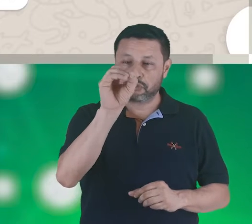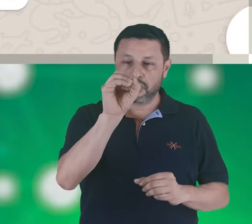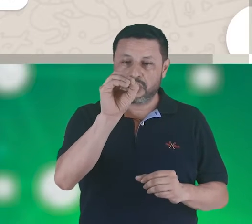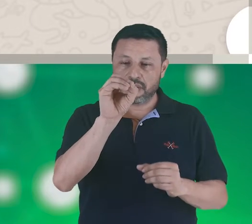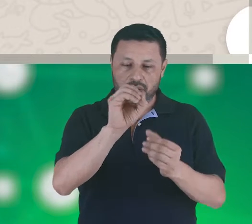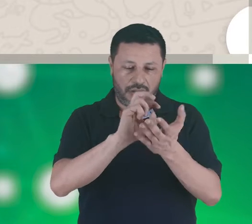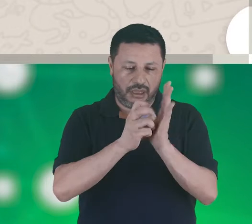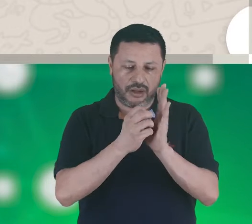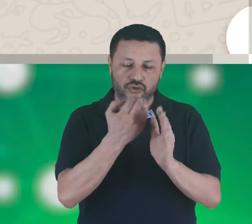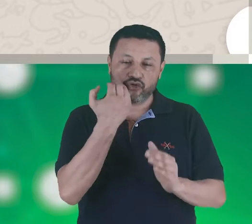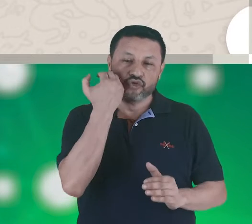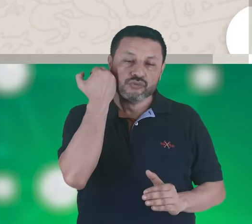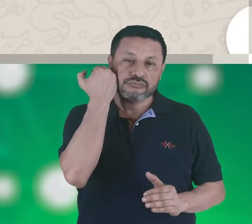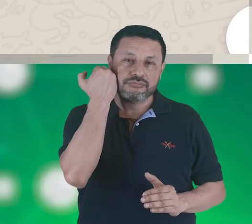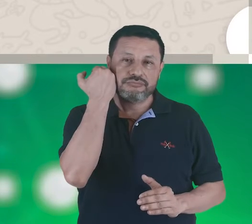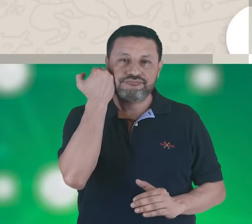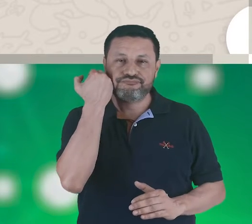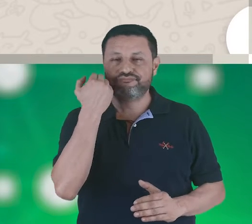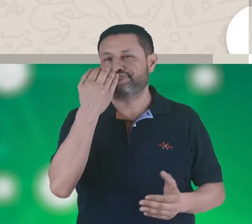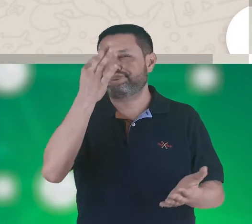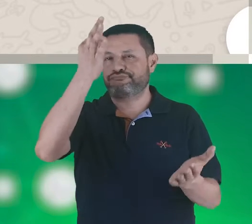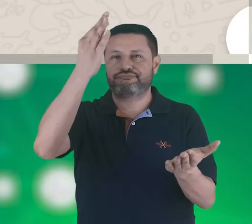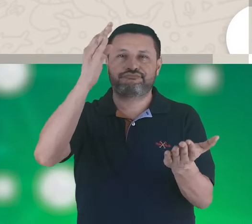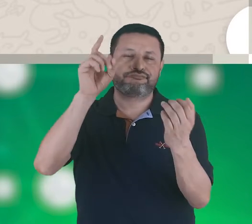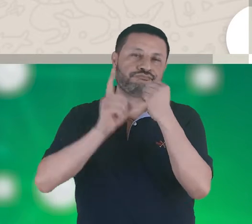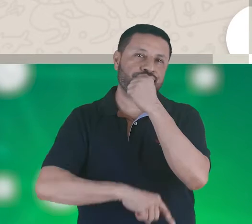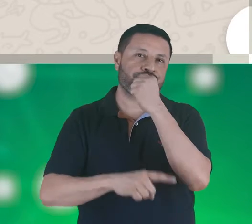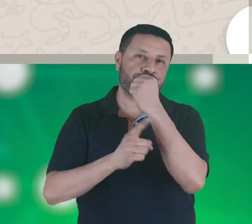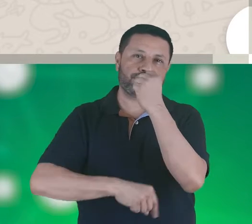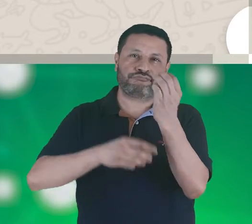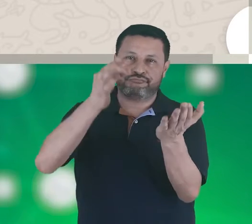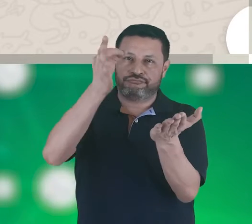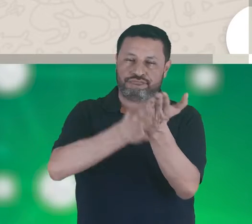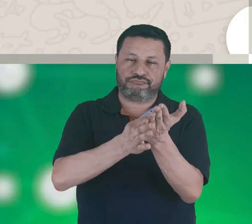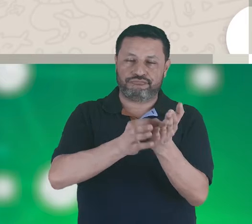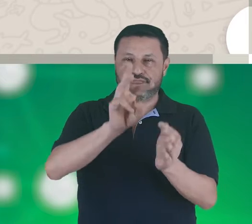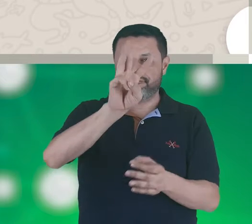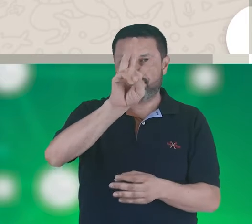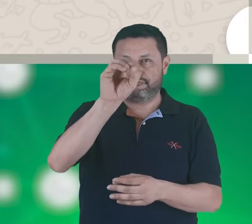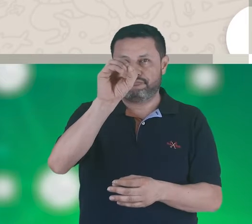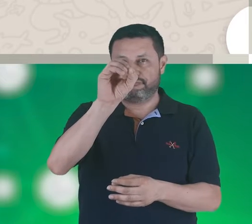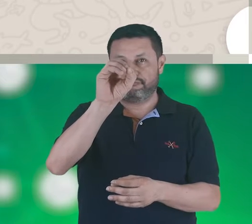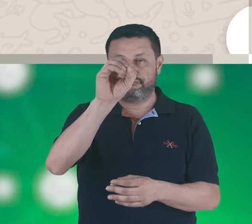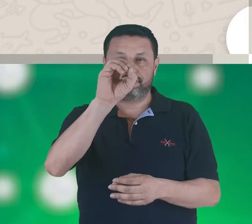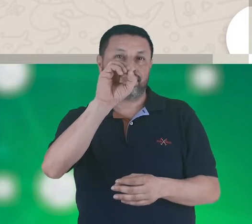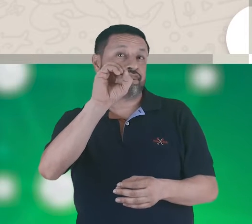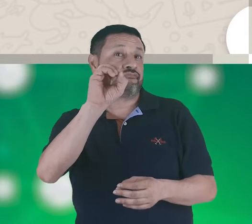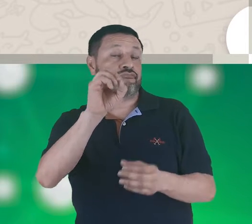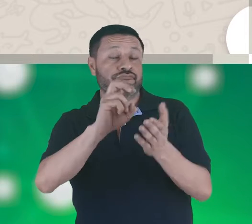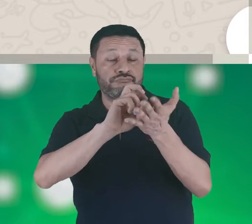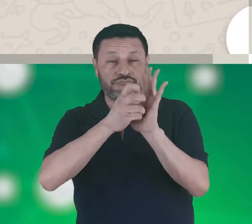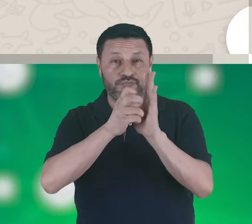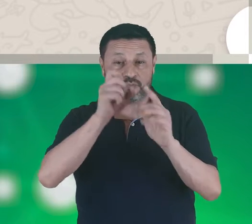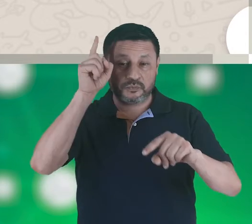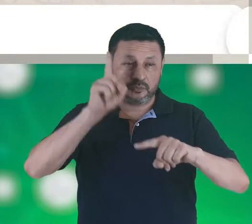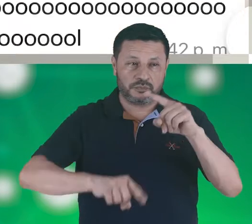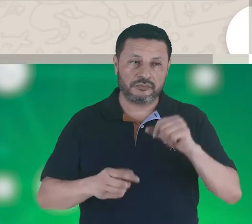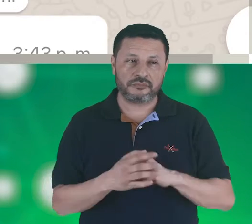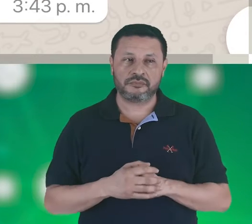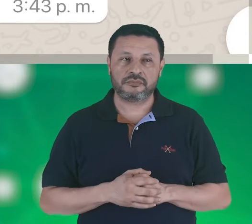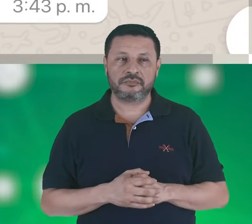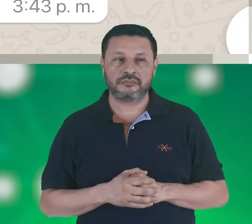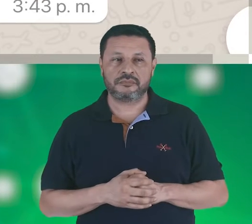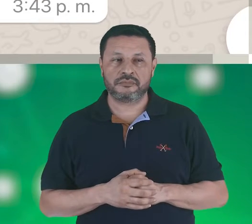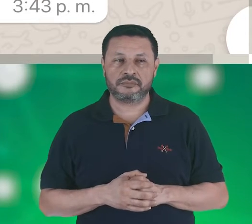reglamentario, se le cobrará un penalti de 30 segundos. Ningún jugador podrá